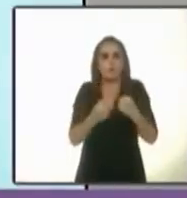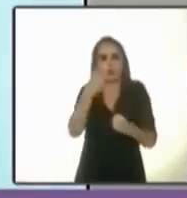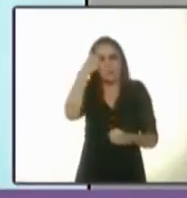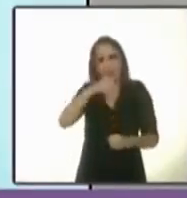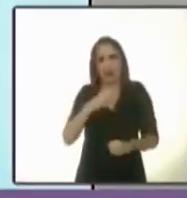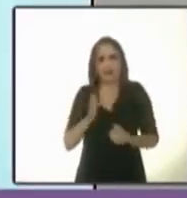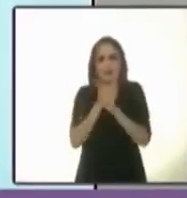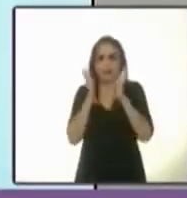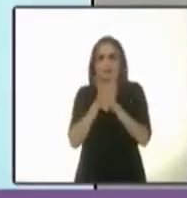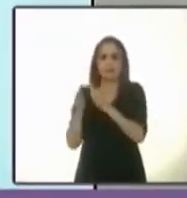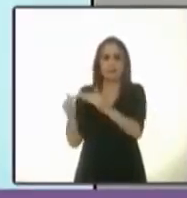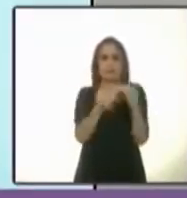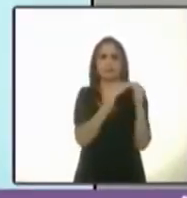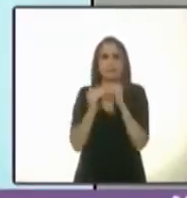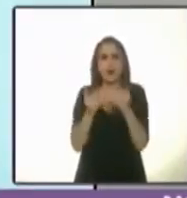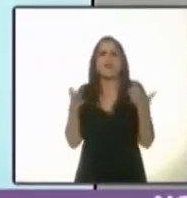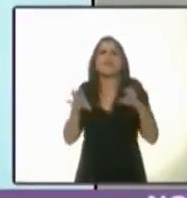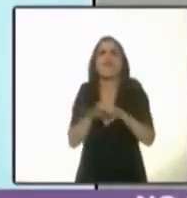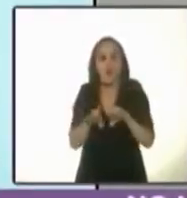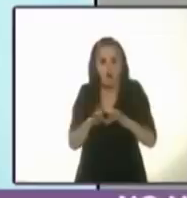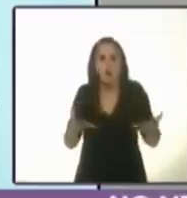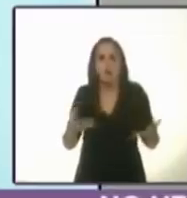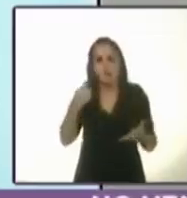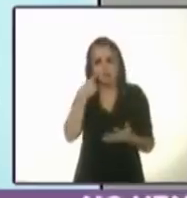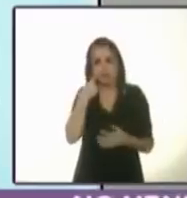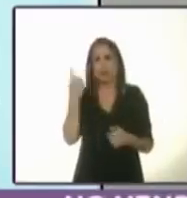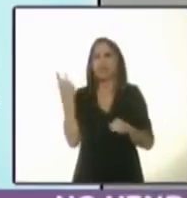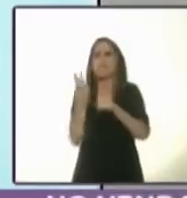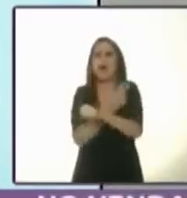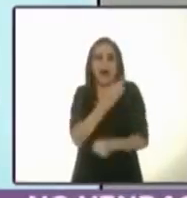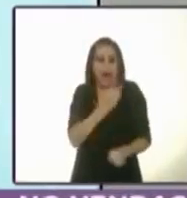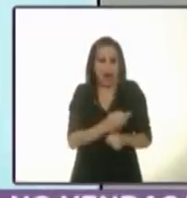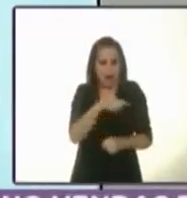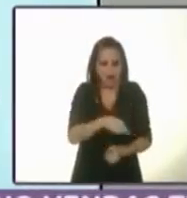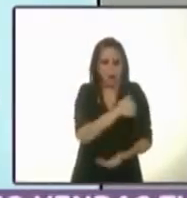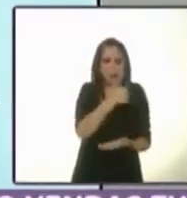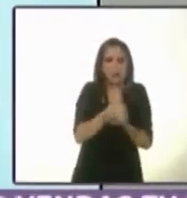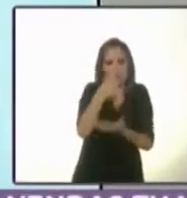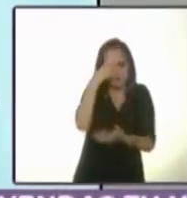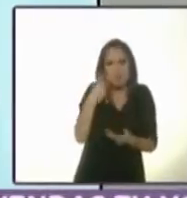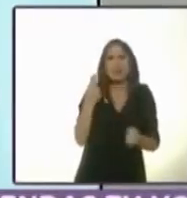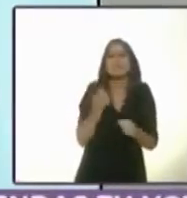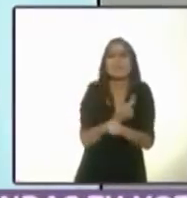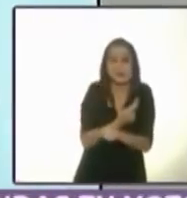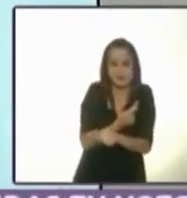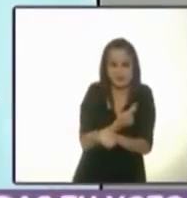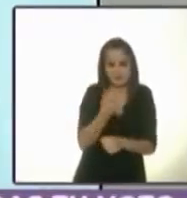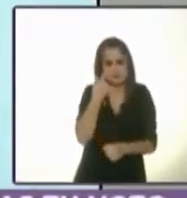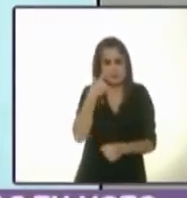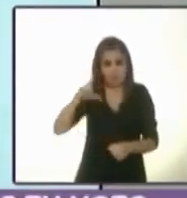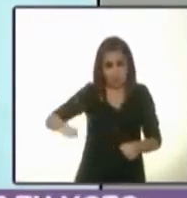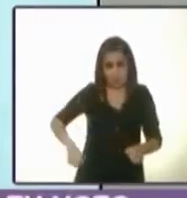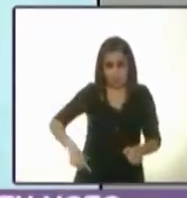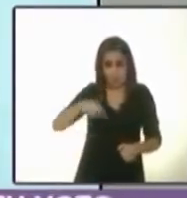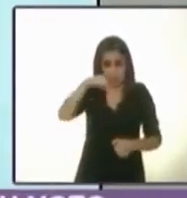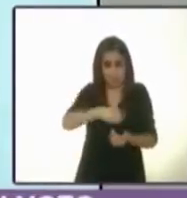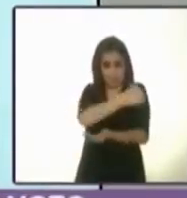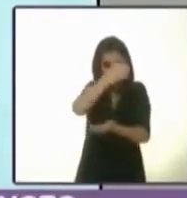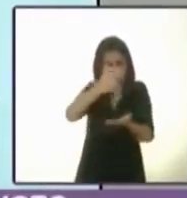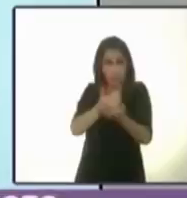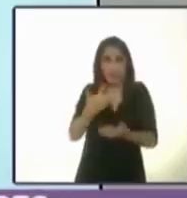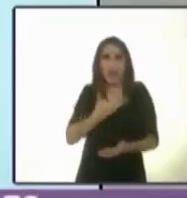democracia y tenemos que referirnos necesariamente lo que está pasando actualmente en la ciudad. El gobierno de la ciudad está